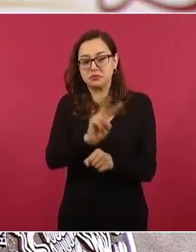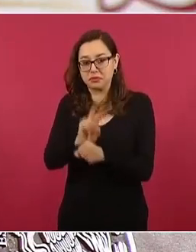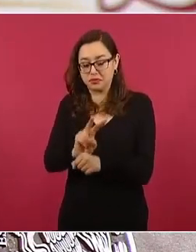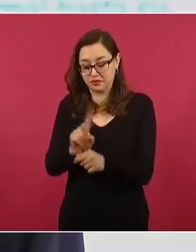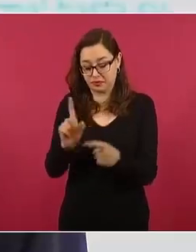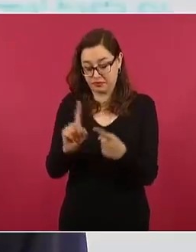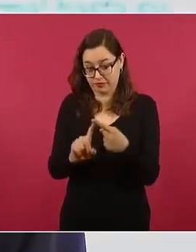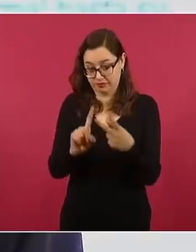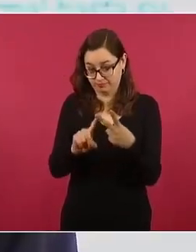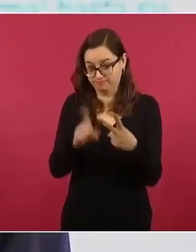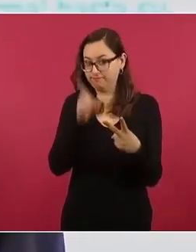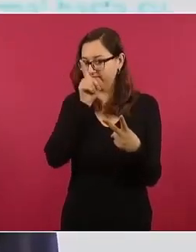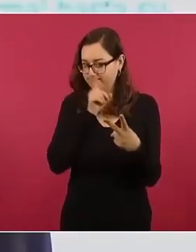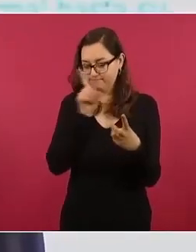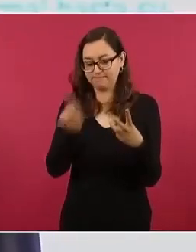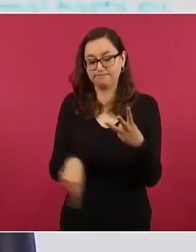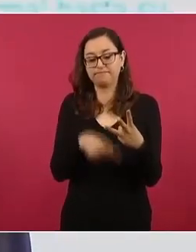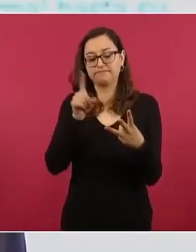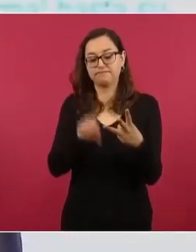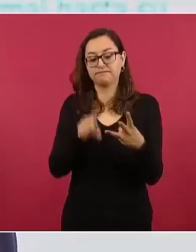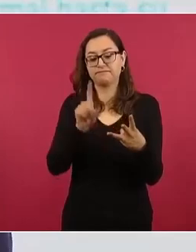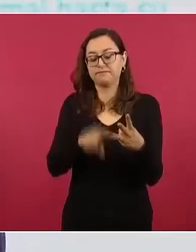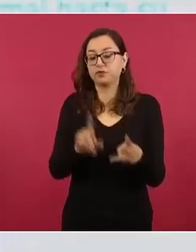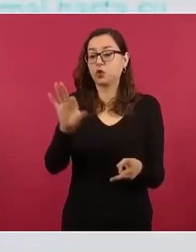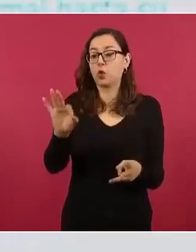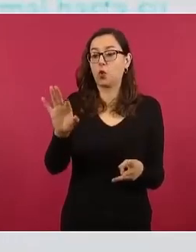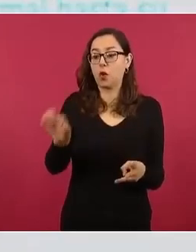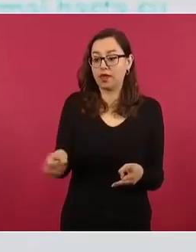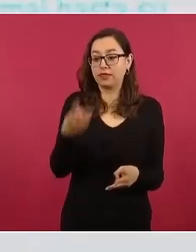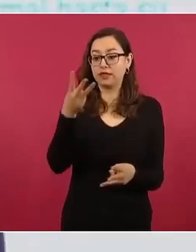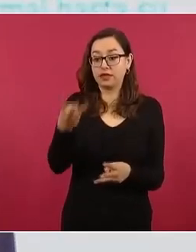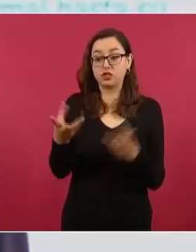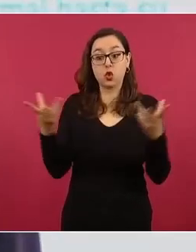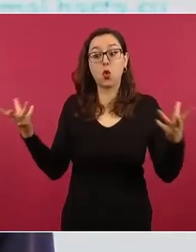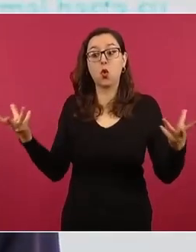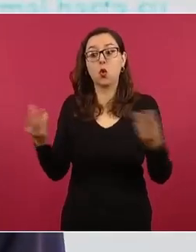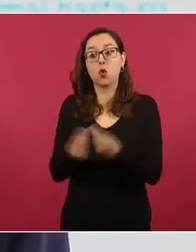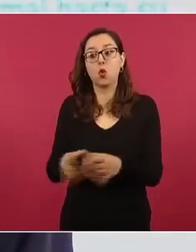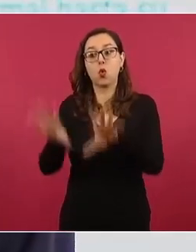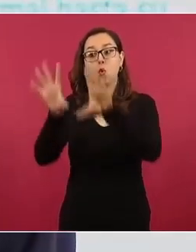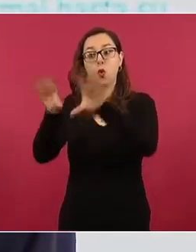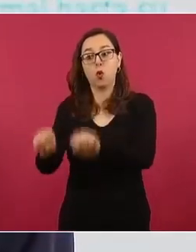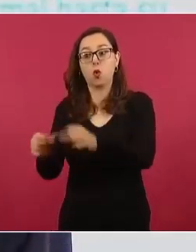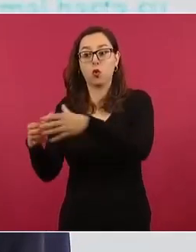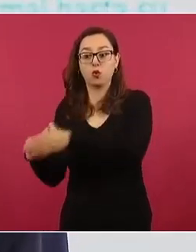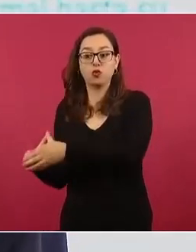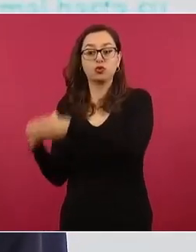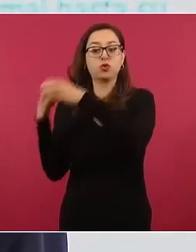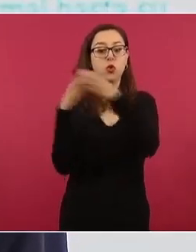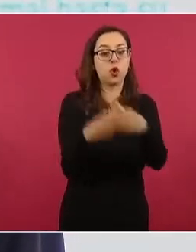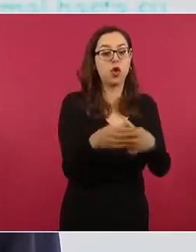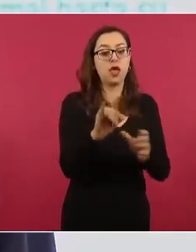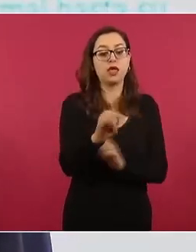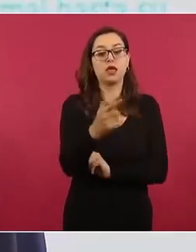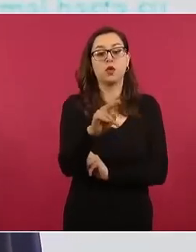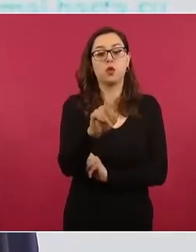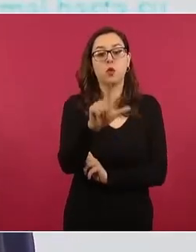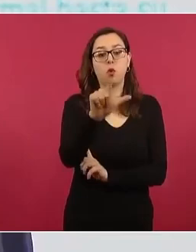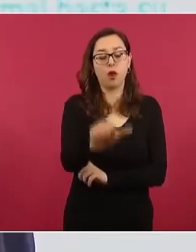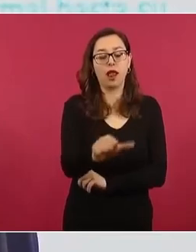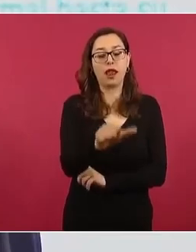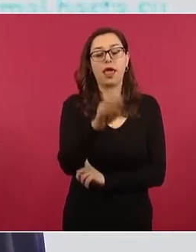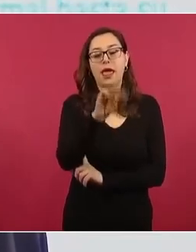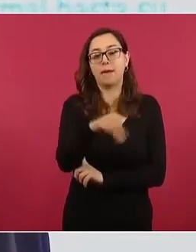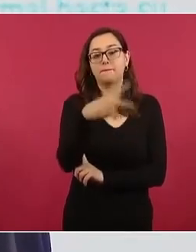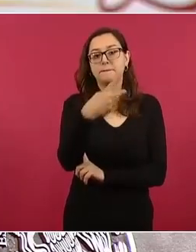que los 43 estudiantes fueron llevados a la comandancia municipal de Iguala, eso es falso, nunca estuvieron